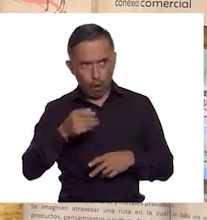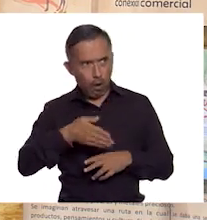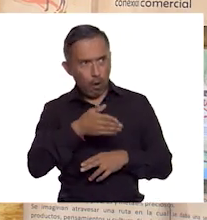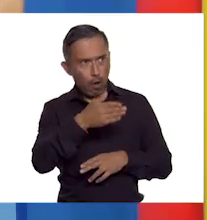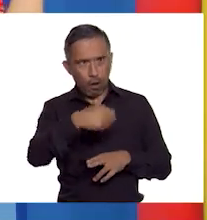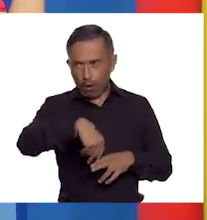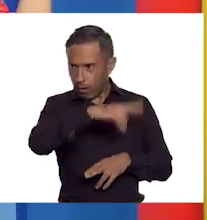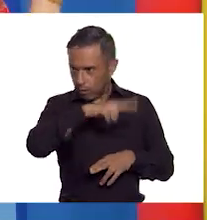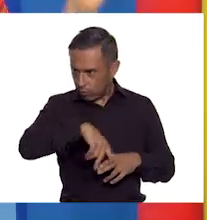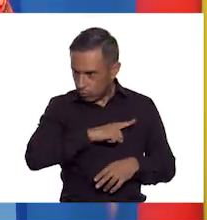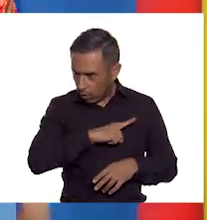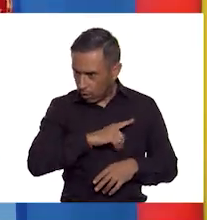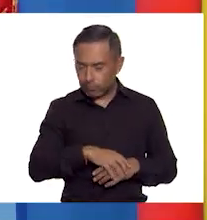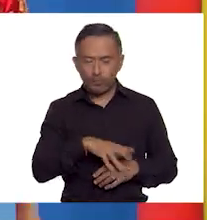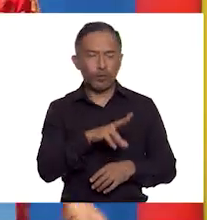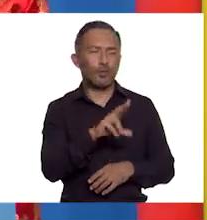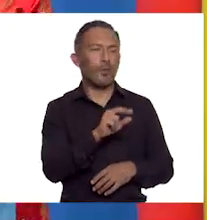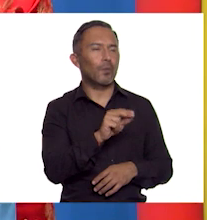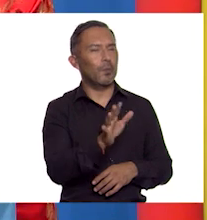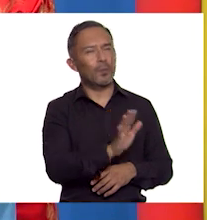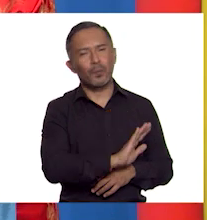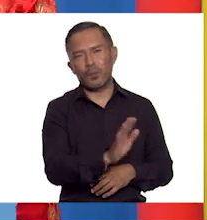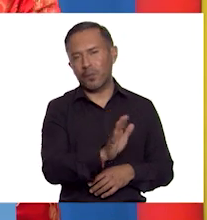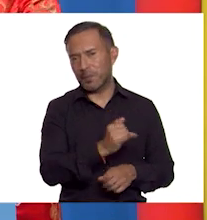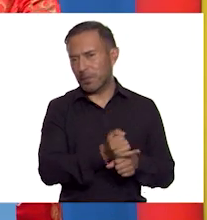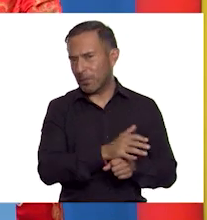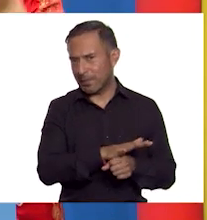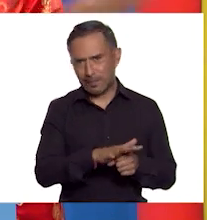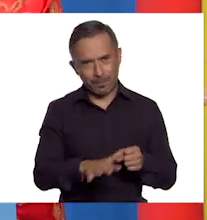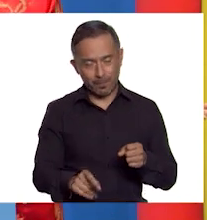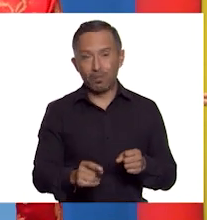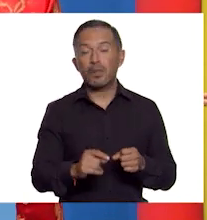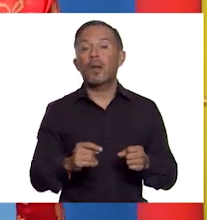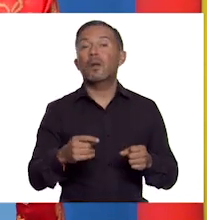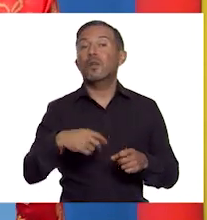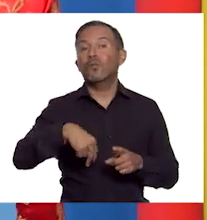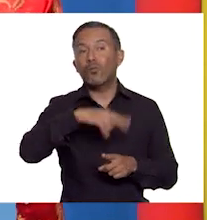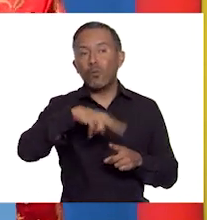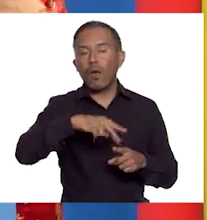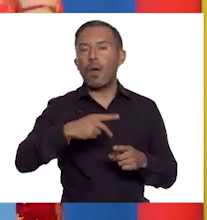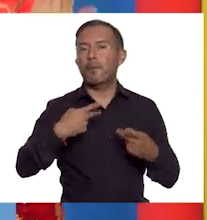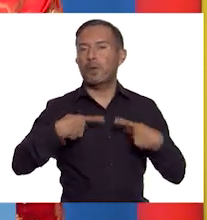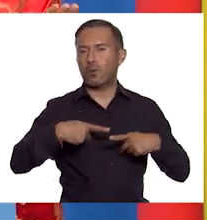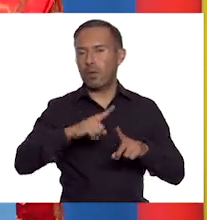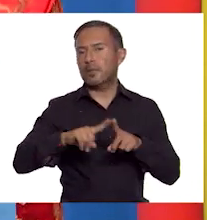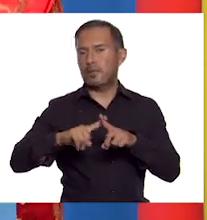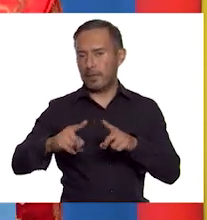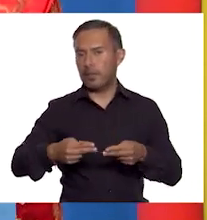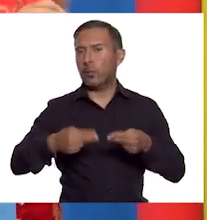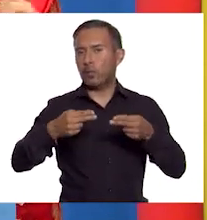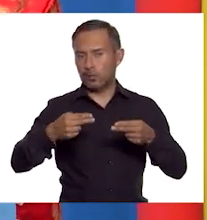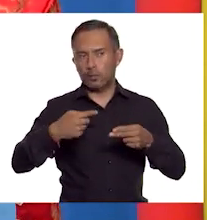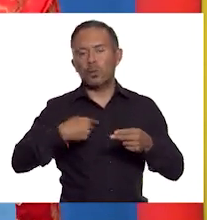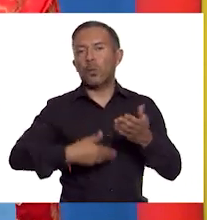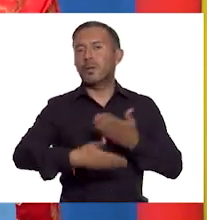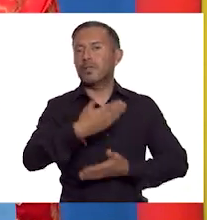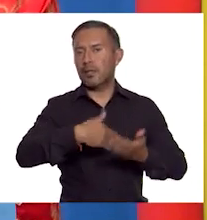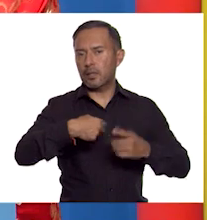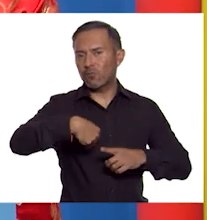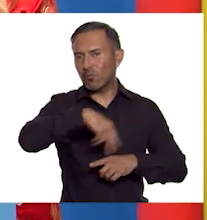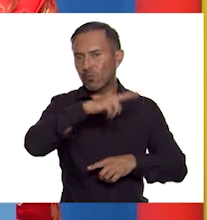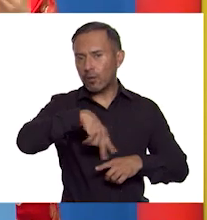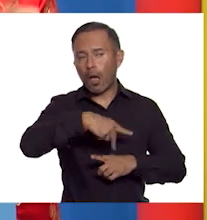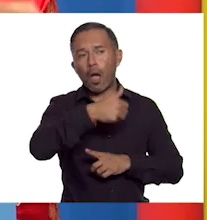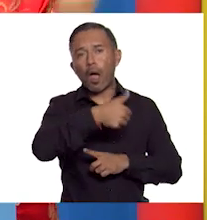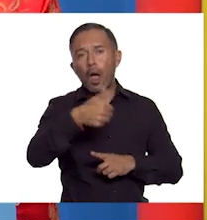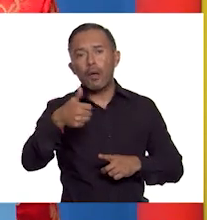No, no, no, para nada. Esta ruta era transitada por diversos comerciantes y cada comerciante hacía tratos